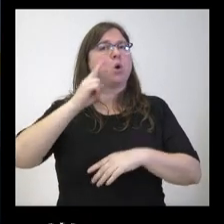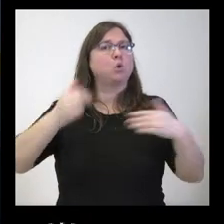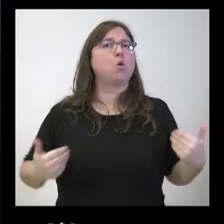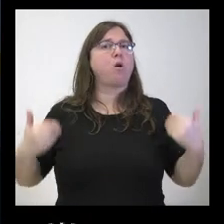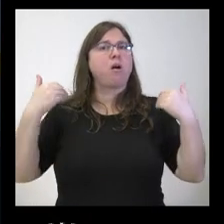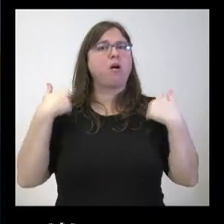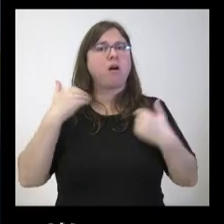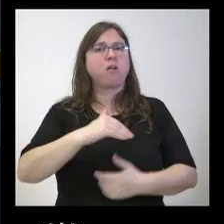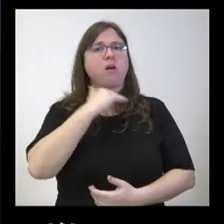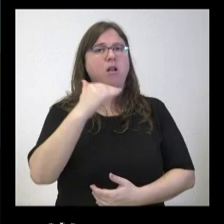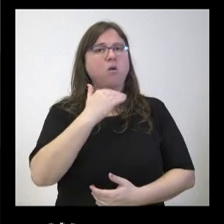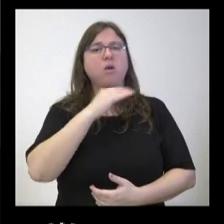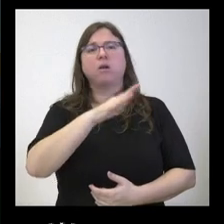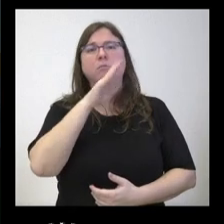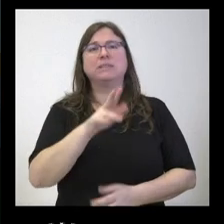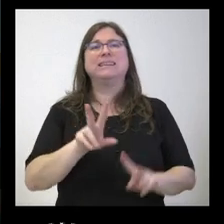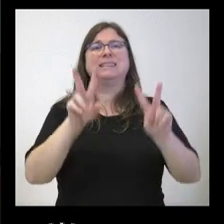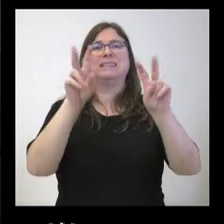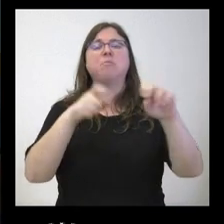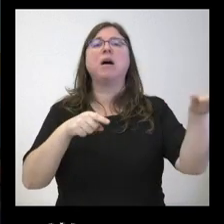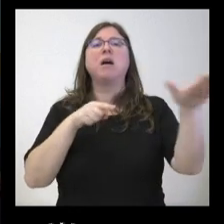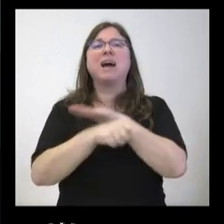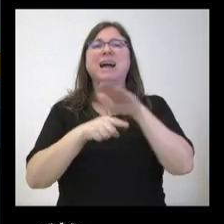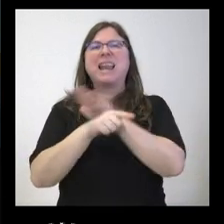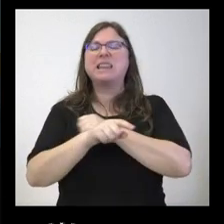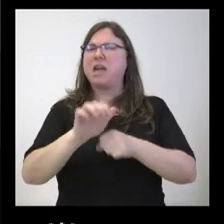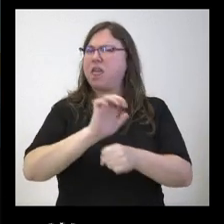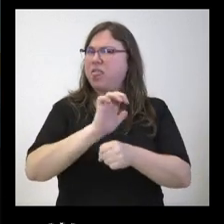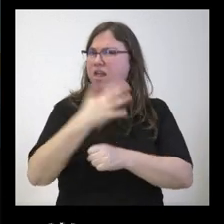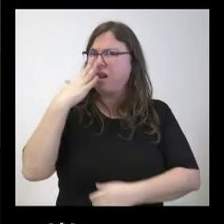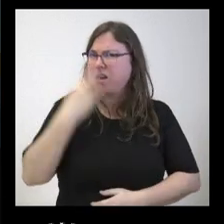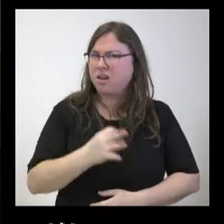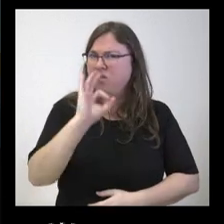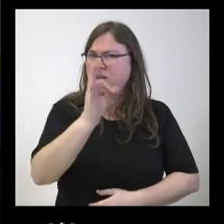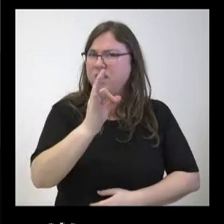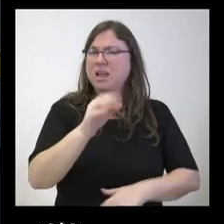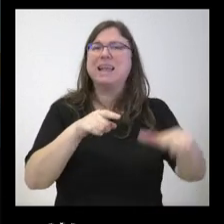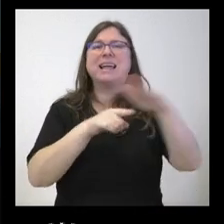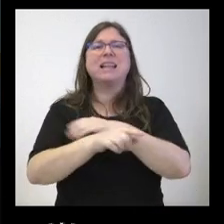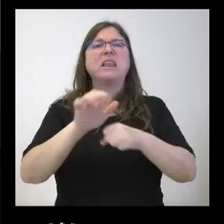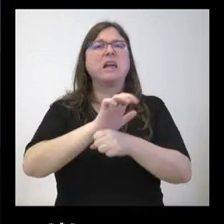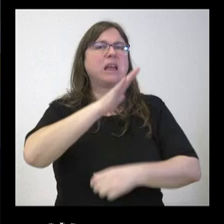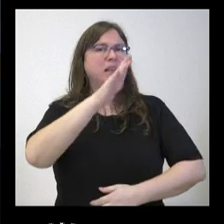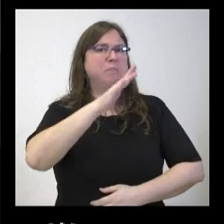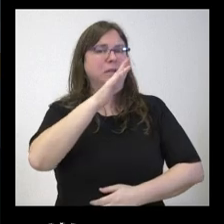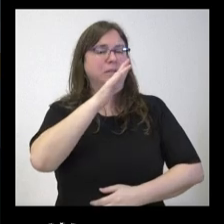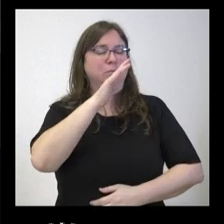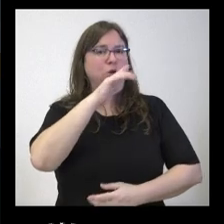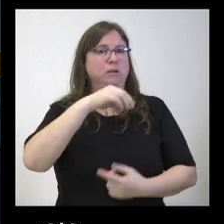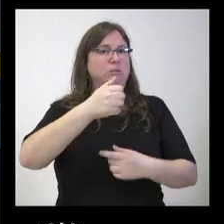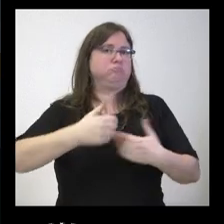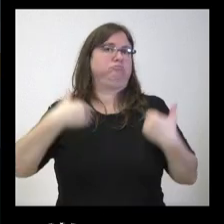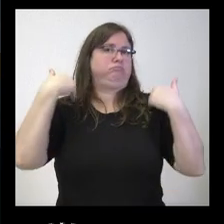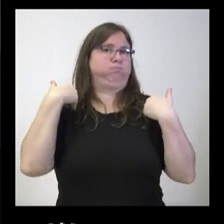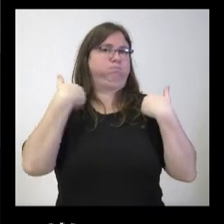qué es lo que ocurre con el gerente del ECIC lo que es para que es un cargo de relevancia y que